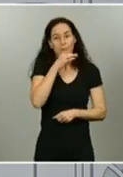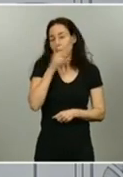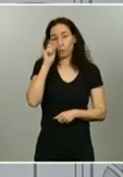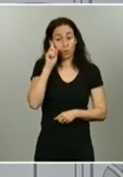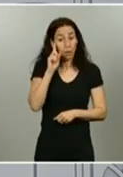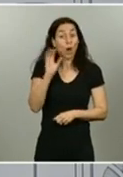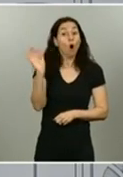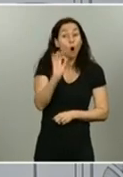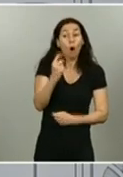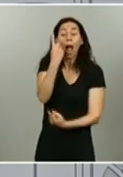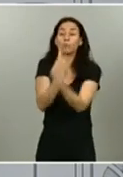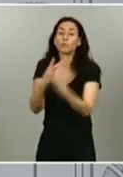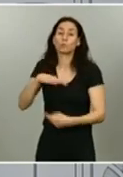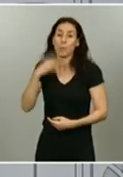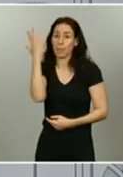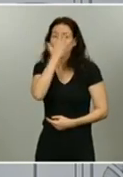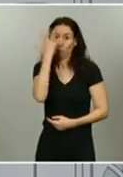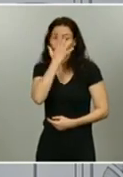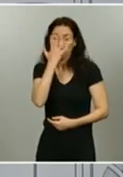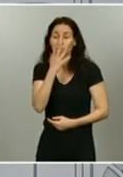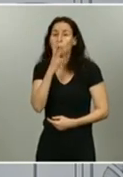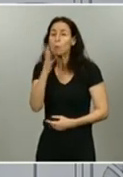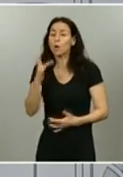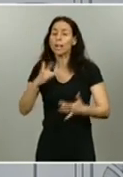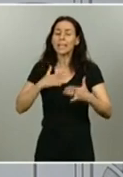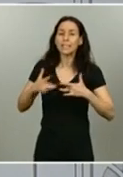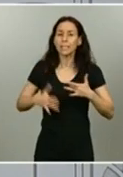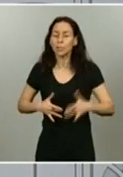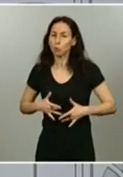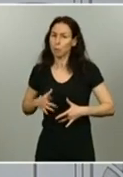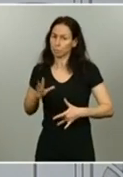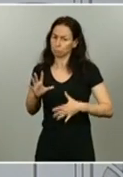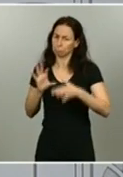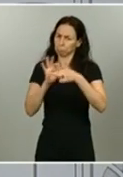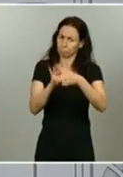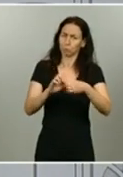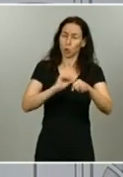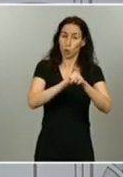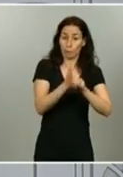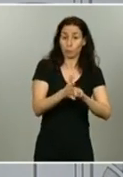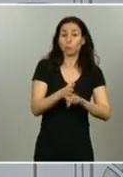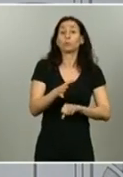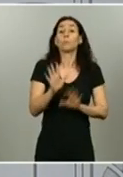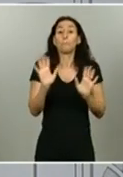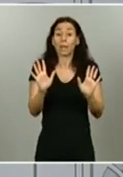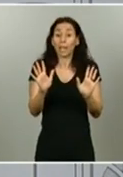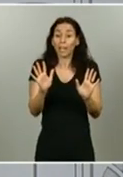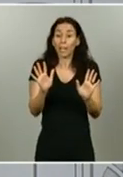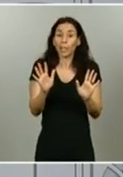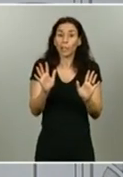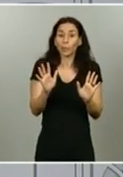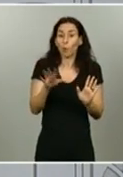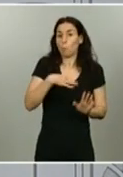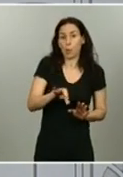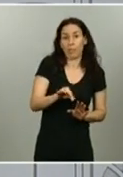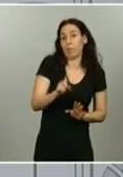coronavirus porque tenía una sintomatología compatible, algunos de ellos también probablemente no habrán fallecido por esta enfermedad.